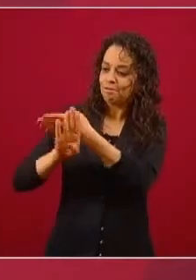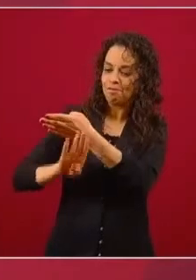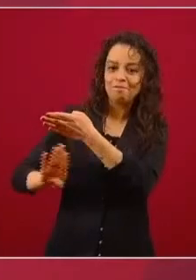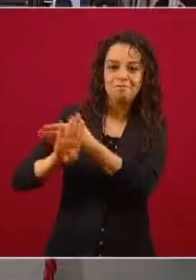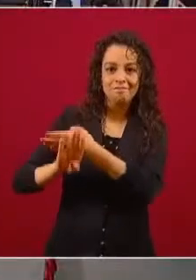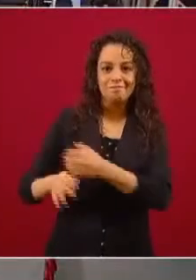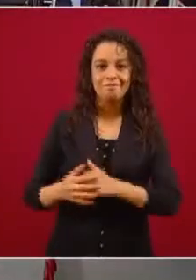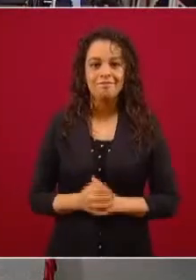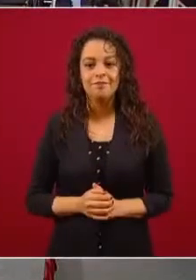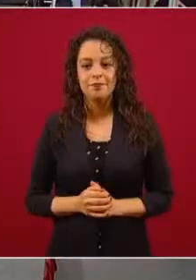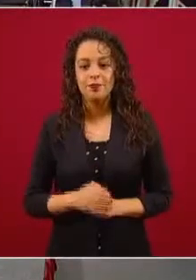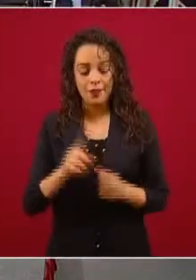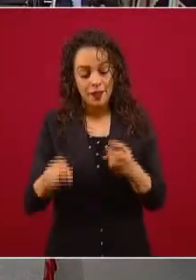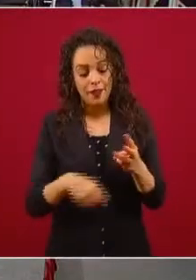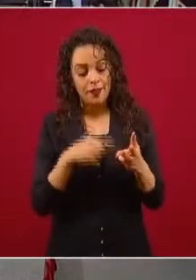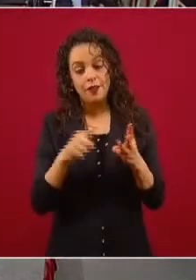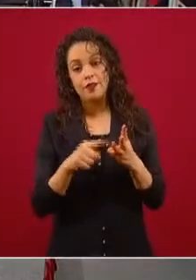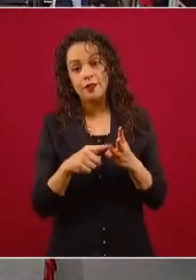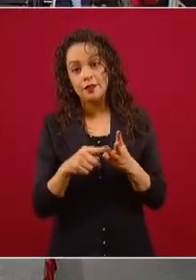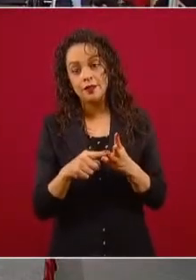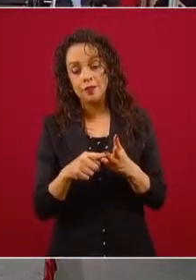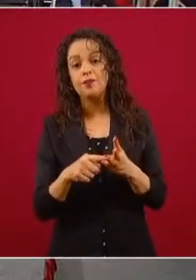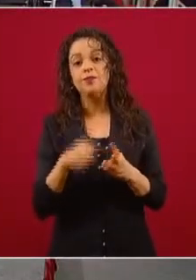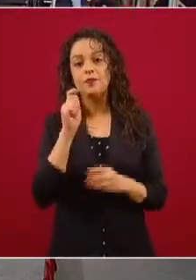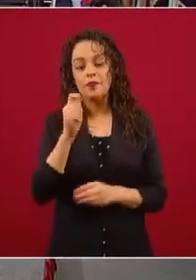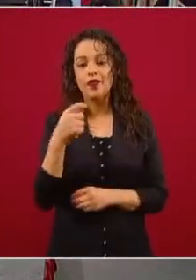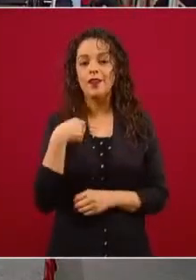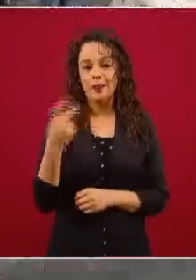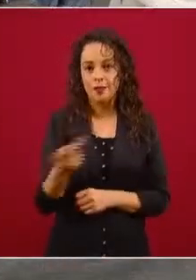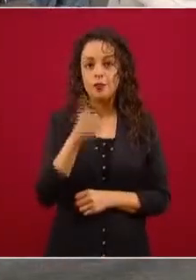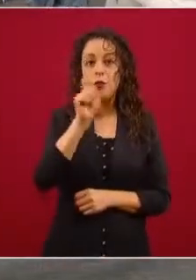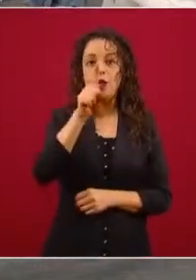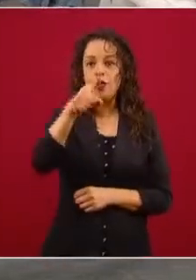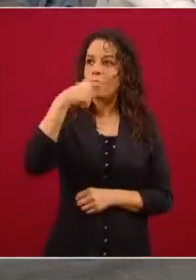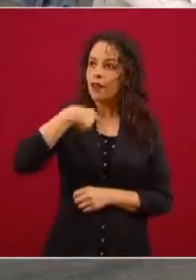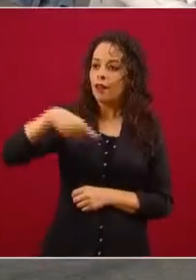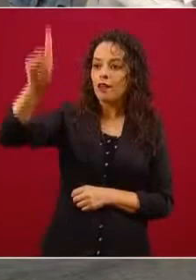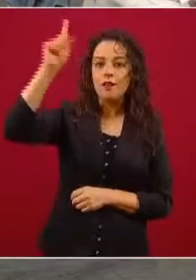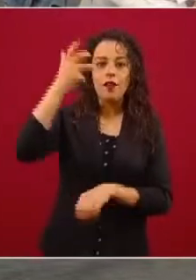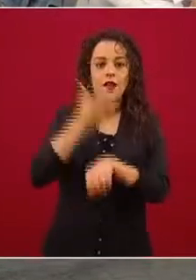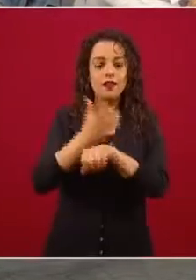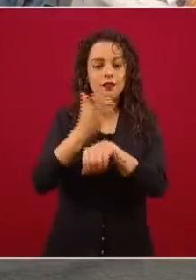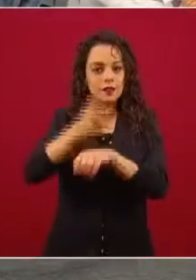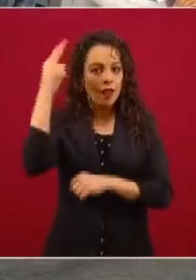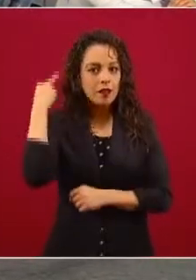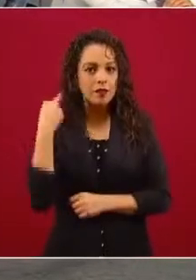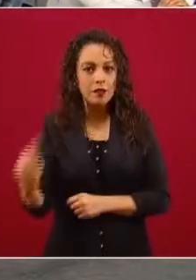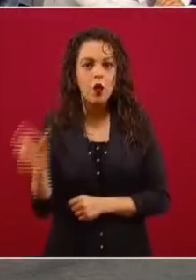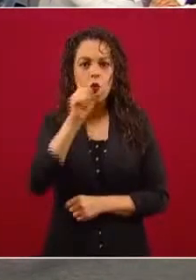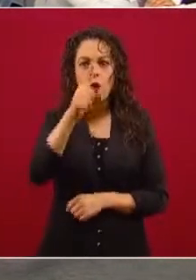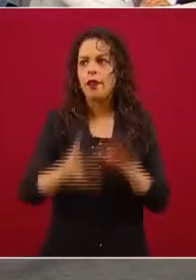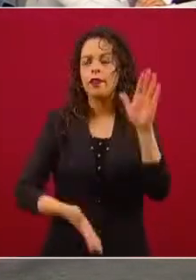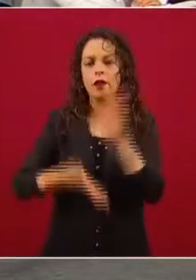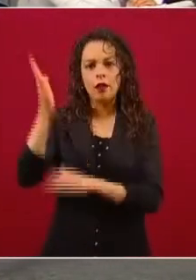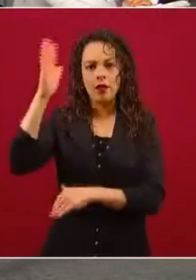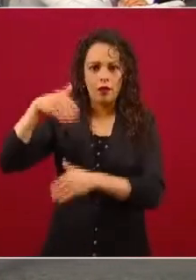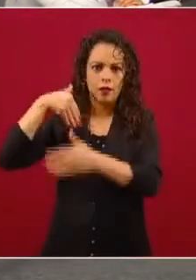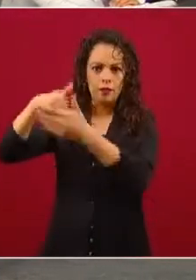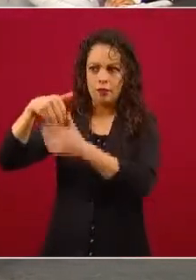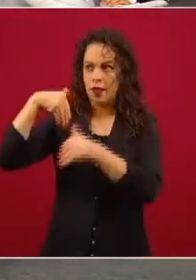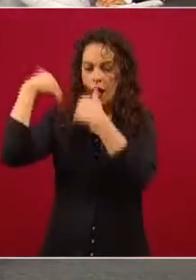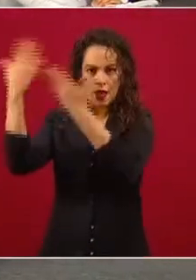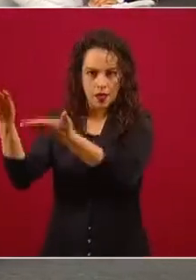Relacionada con este viaje que va a tener a Washington, ¿cuándo parte a Washington? Y también relacionada,